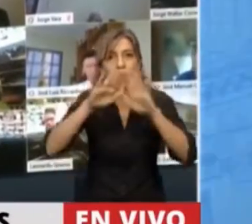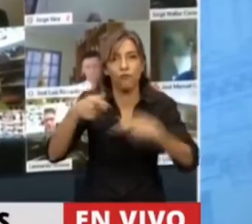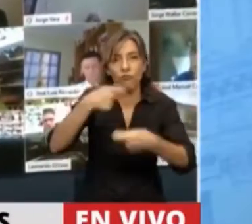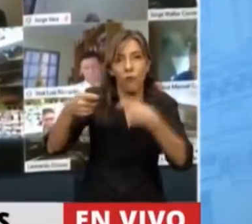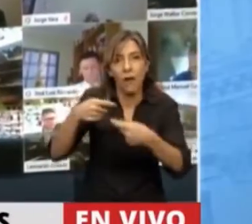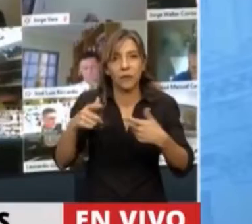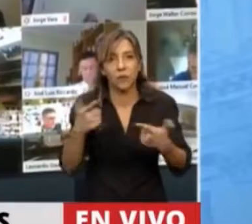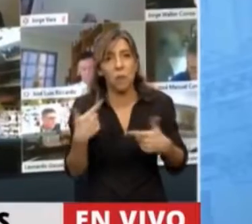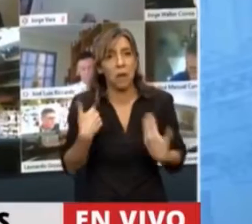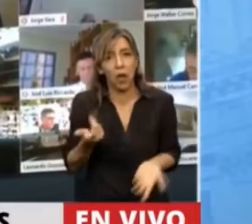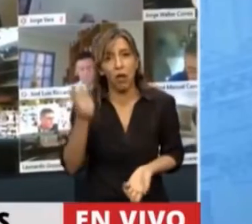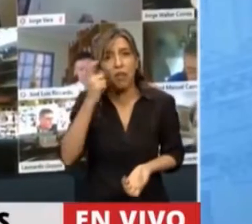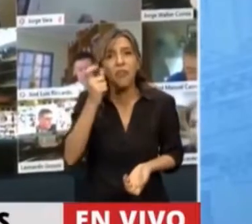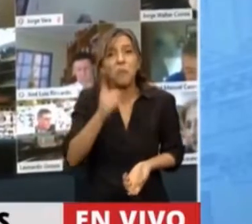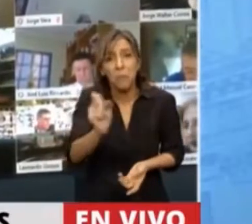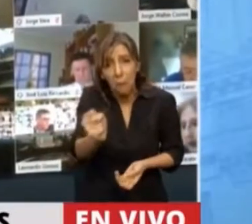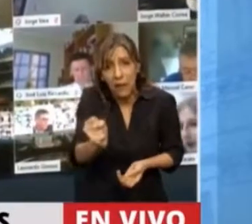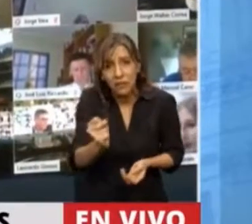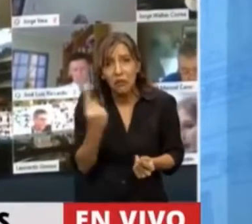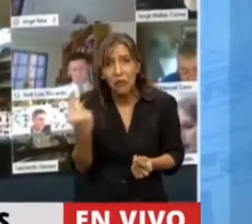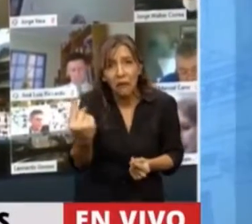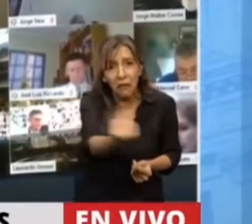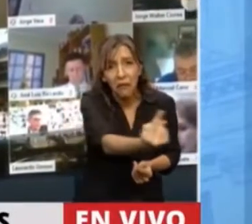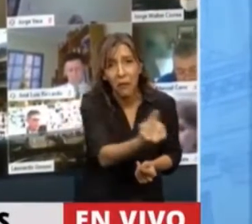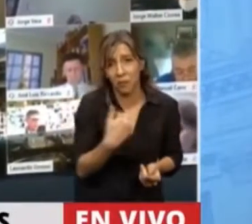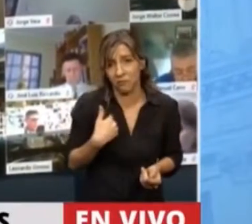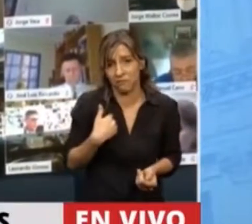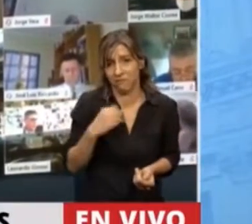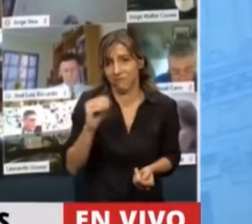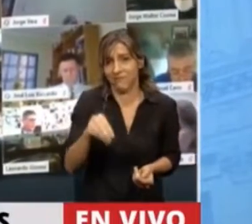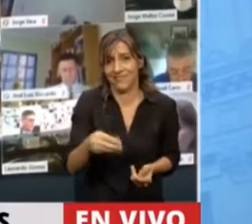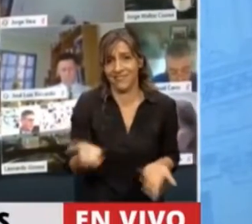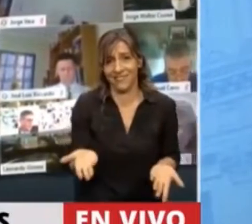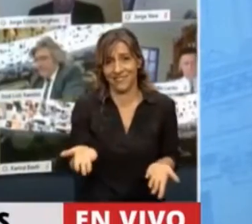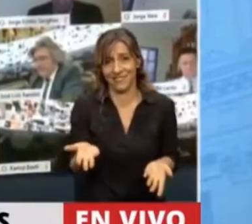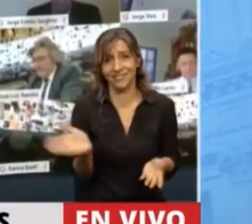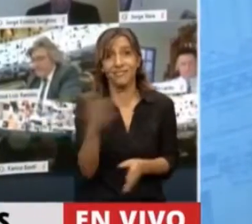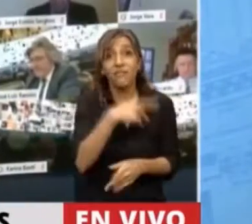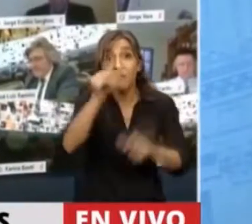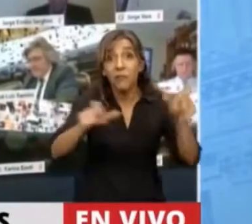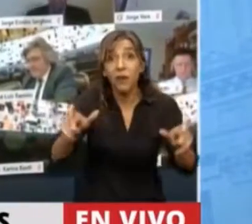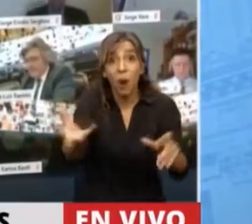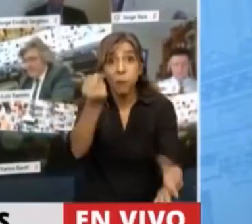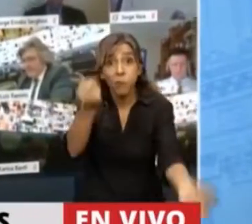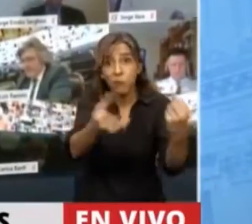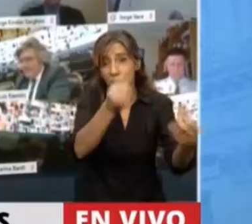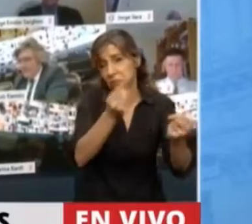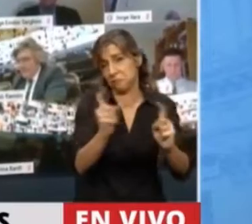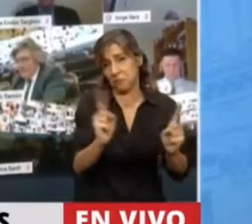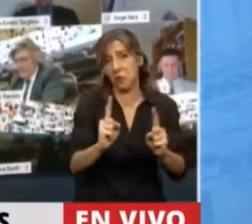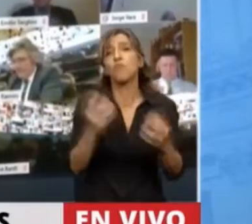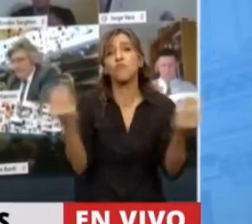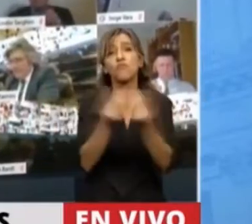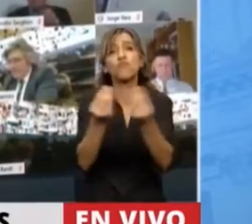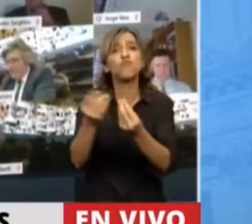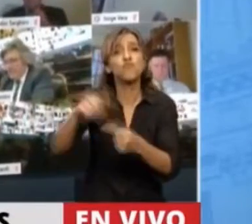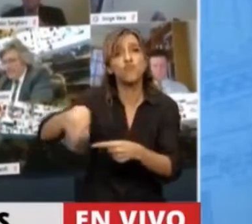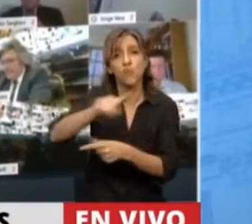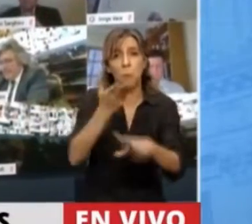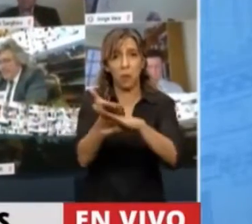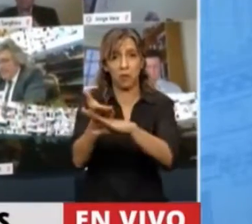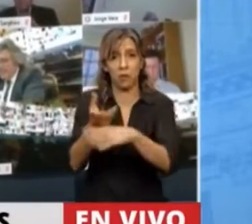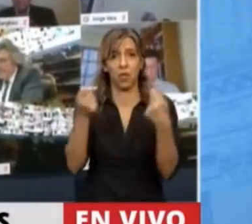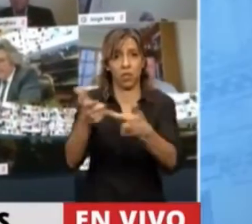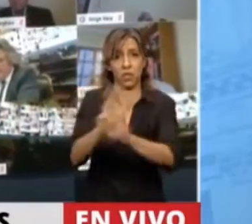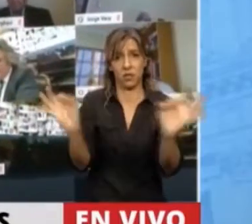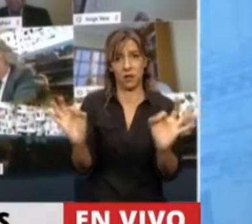que es muy insuficiente, 10 mil pesos al que no accedieron todas las personas que lo solicitaron y que no son 10 mil